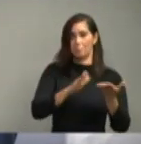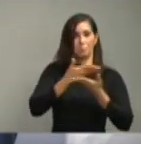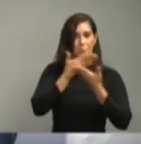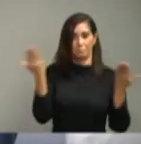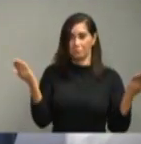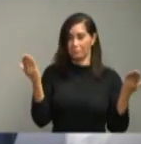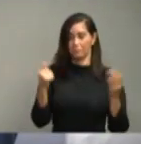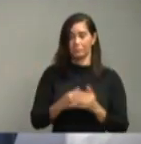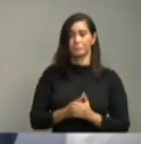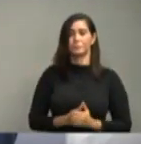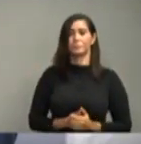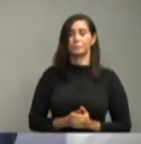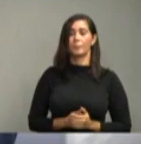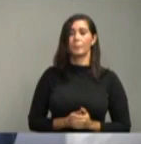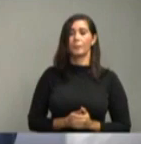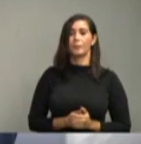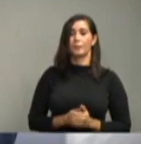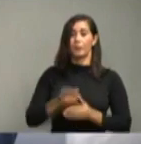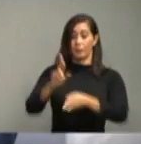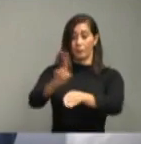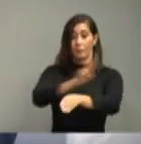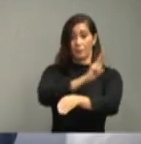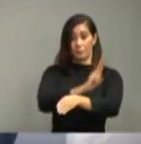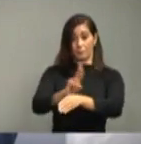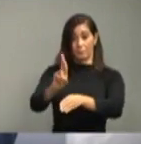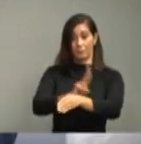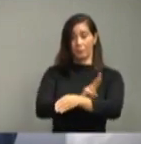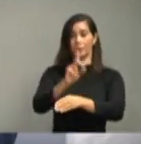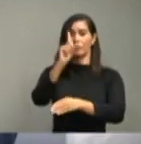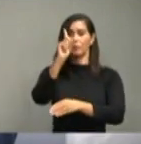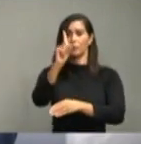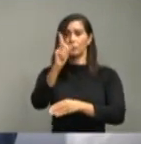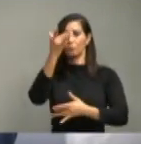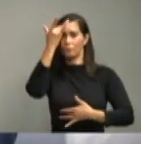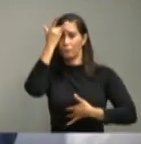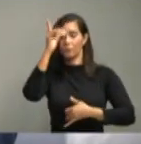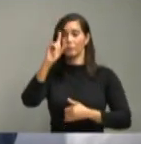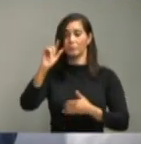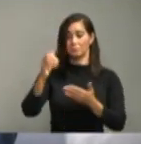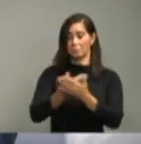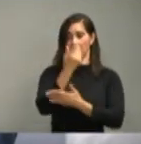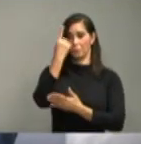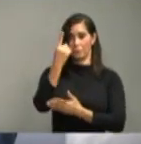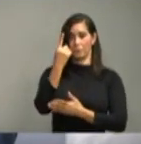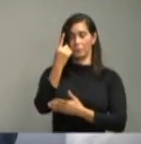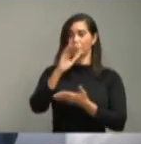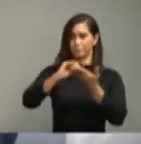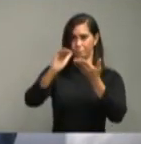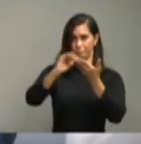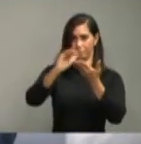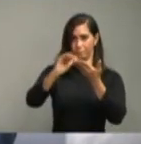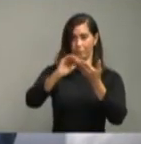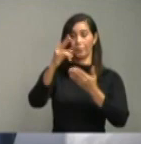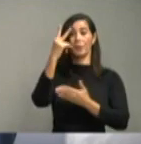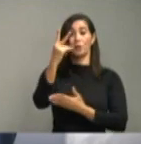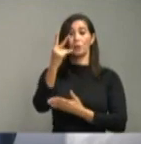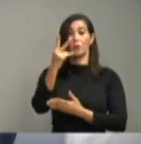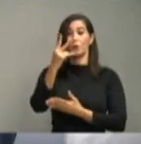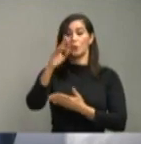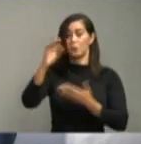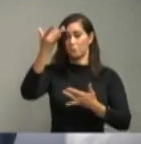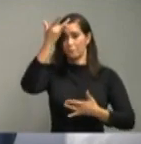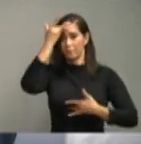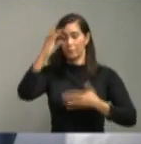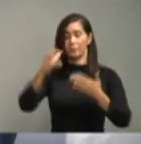La Romana, 1 caso nuevo, perdón, 2 casos nuevos,